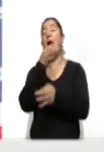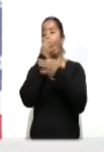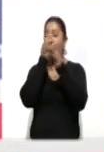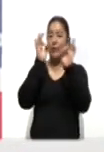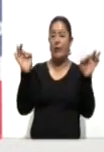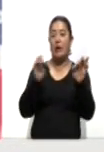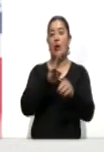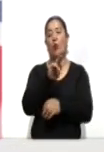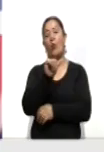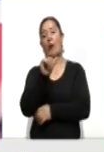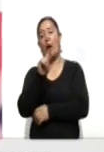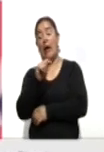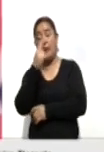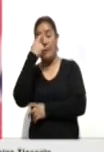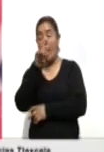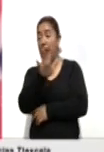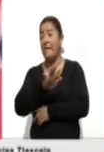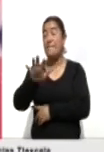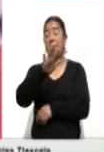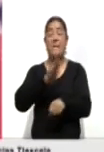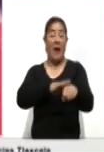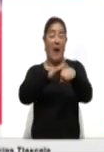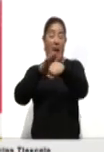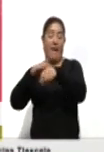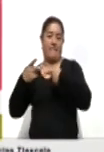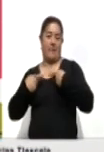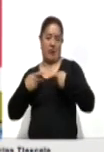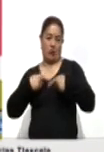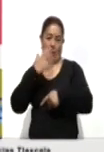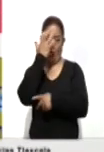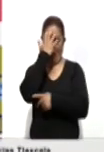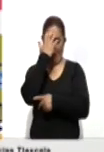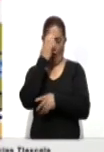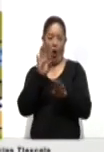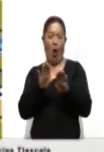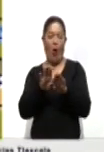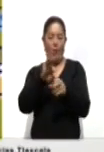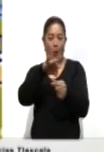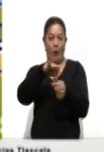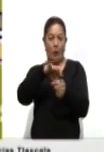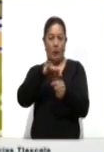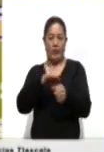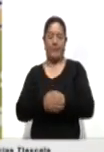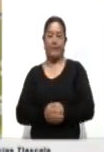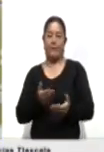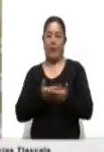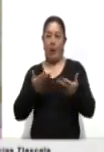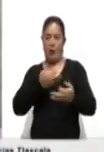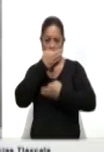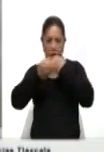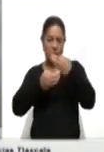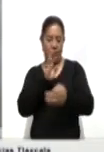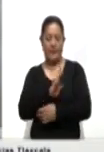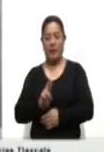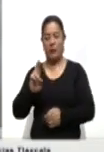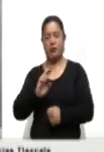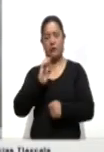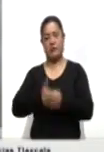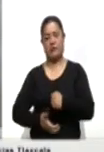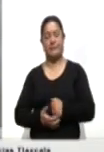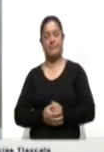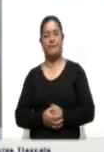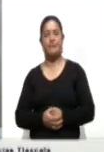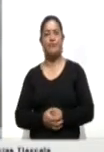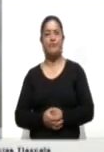el propósito de que el mayor número de personas lo conozca. Ahora, Noticias, Belén Rodríguez. Y en